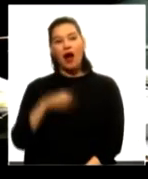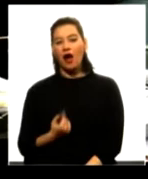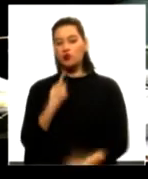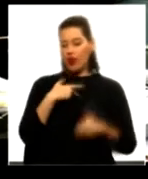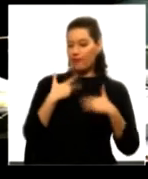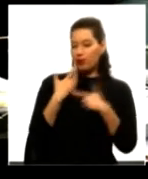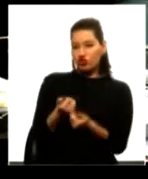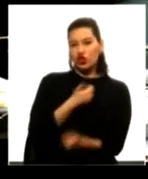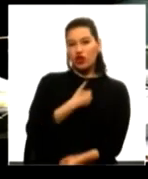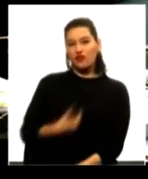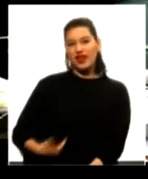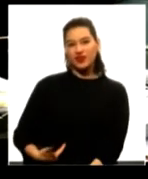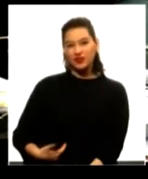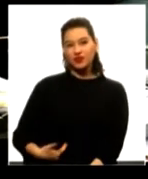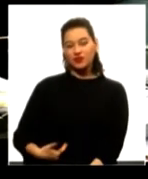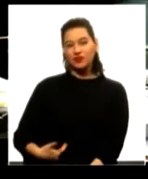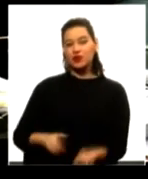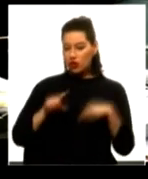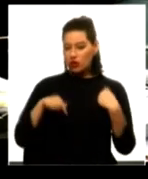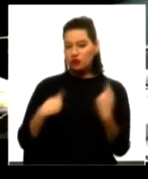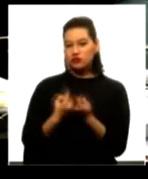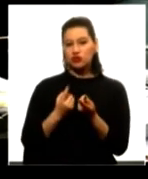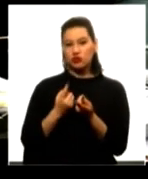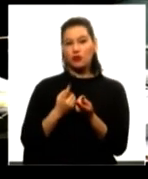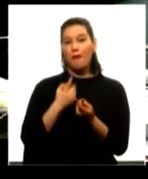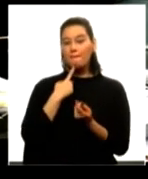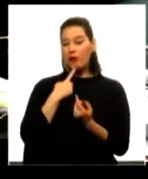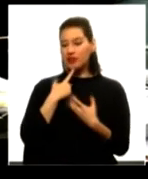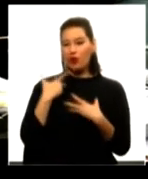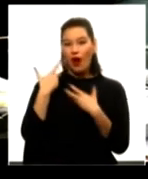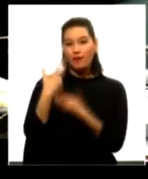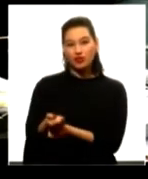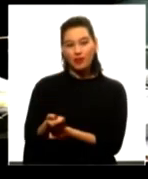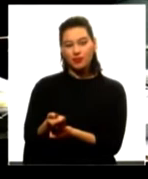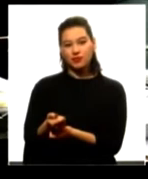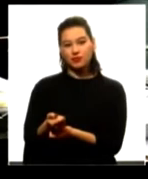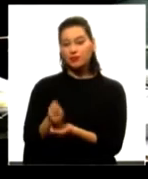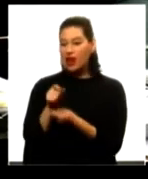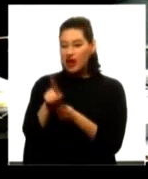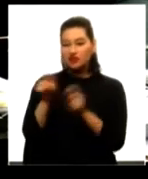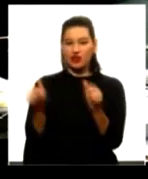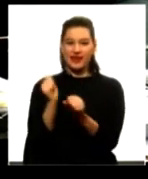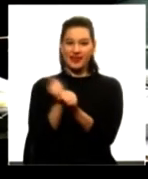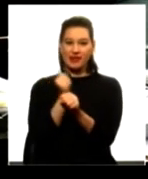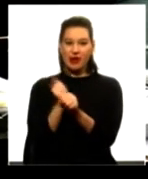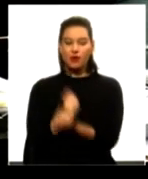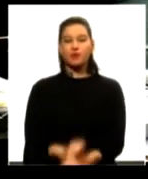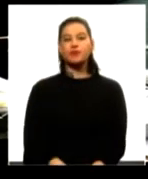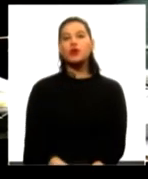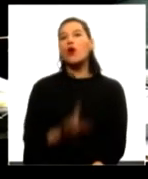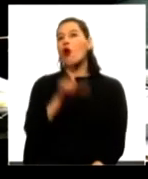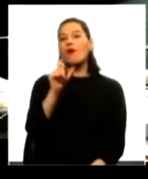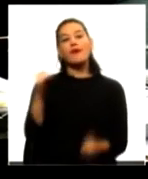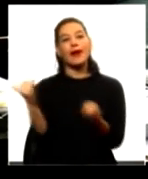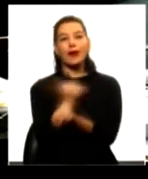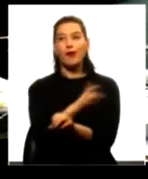respaldo del sistema político a su actuación. Por cierto que no vamos a consentir ningún desborde.